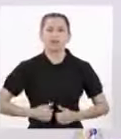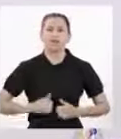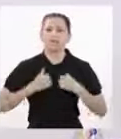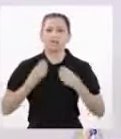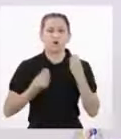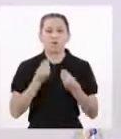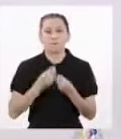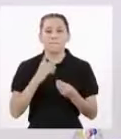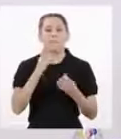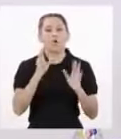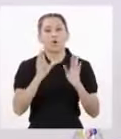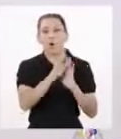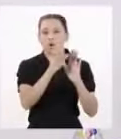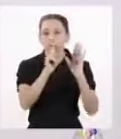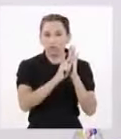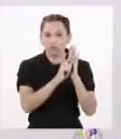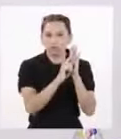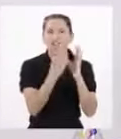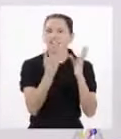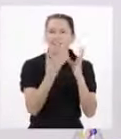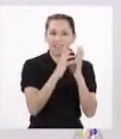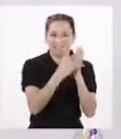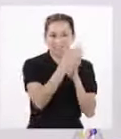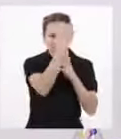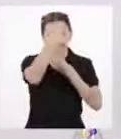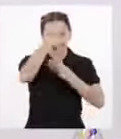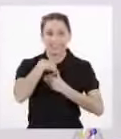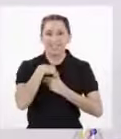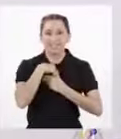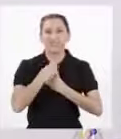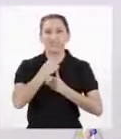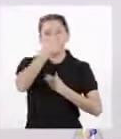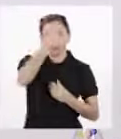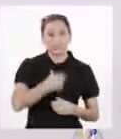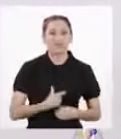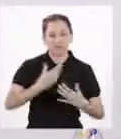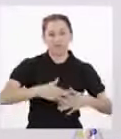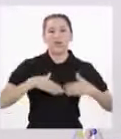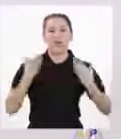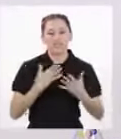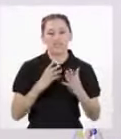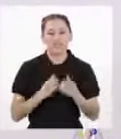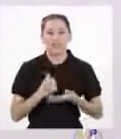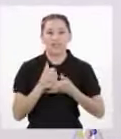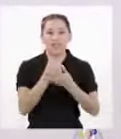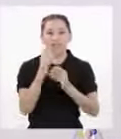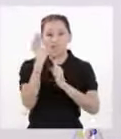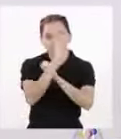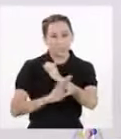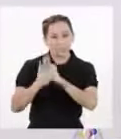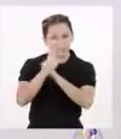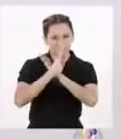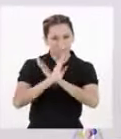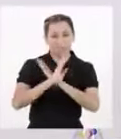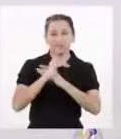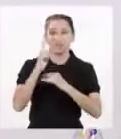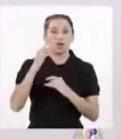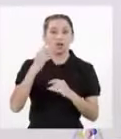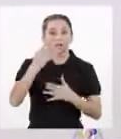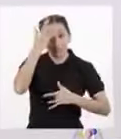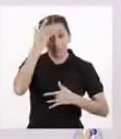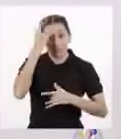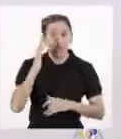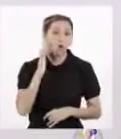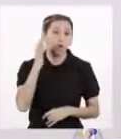conocimiento de la constitución genética de una persona podrá ayudar a prevenir el desarrollo de enfermedades futuras No